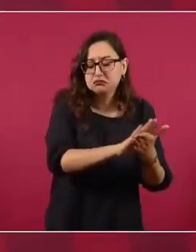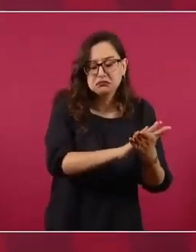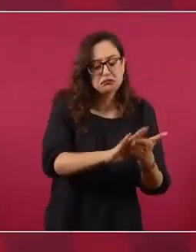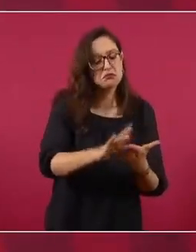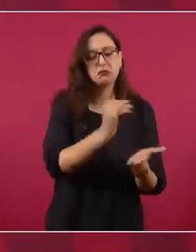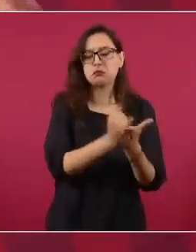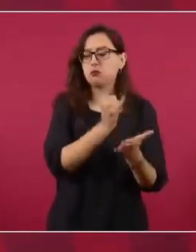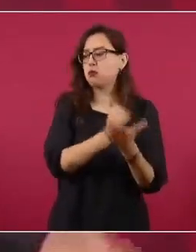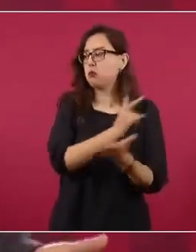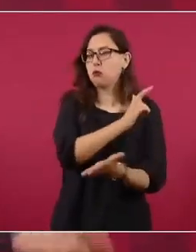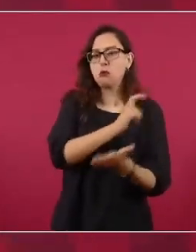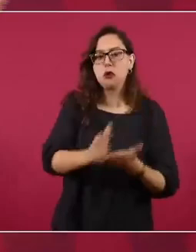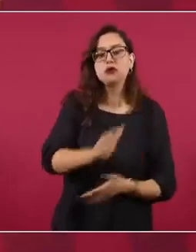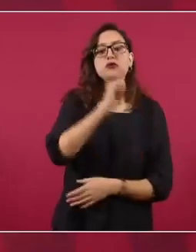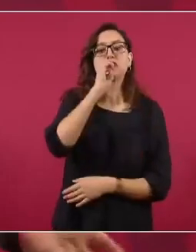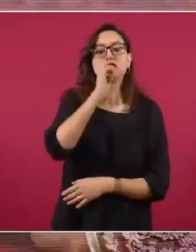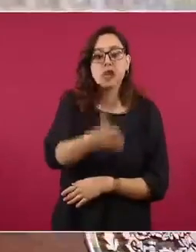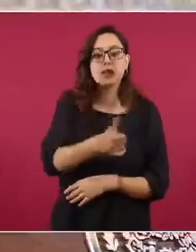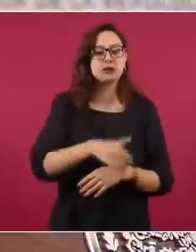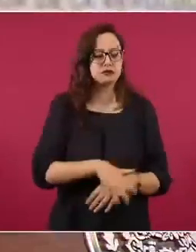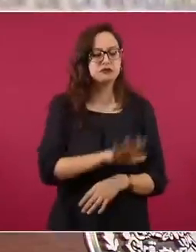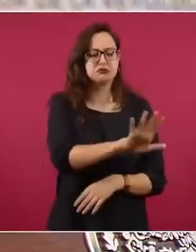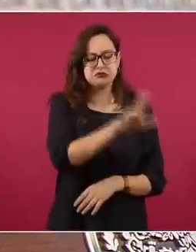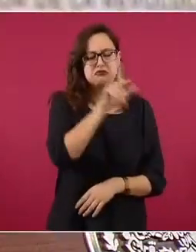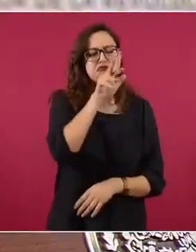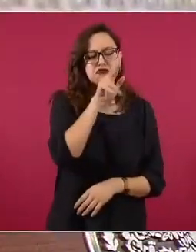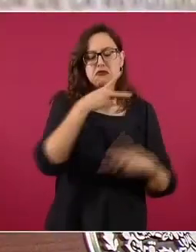que le va a cobrar el impuesto al pueblo